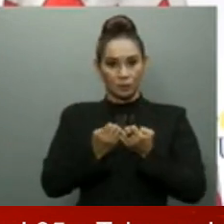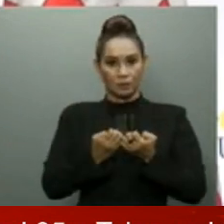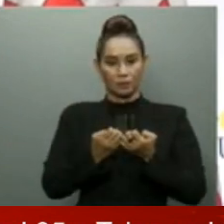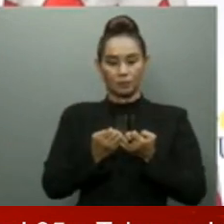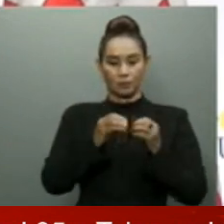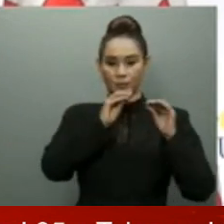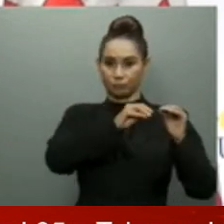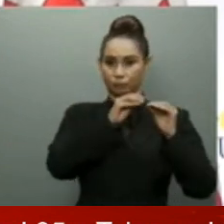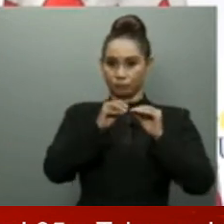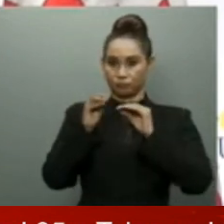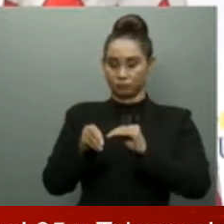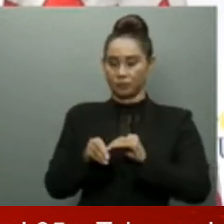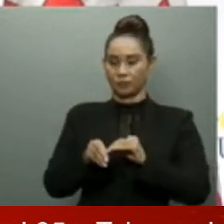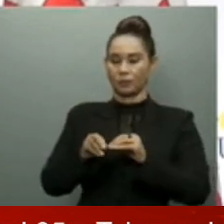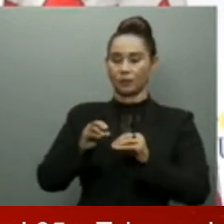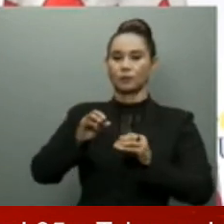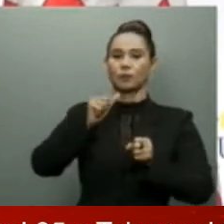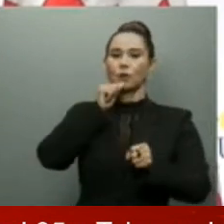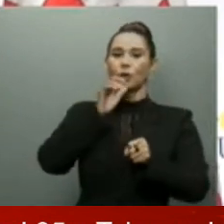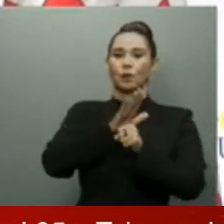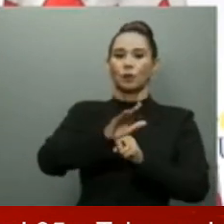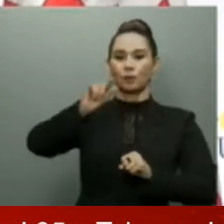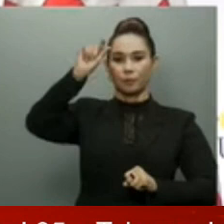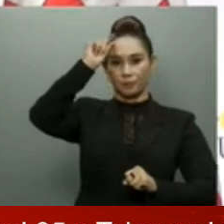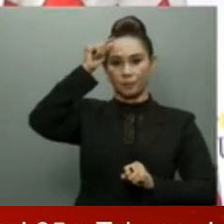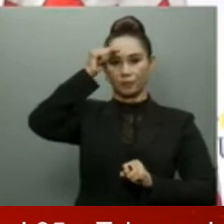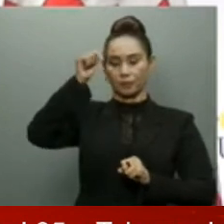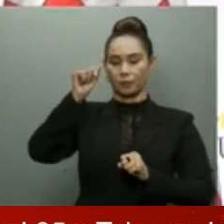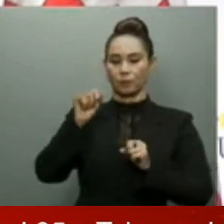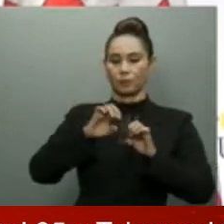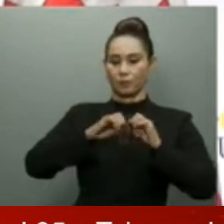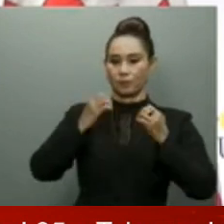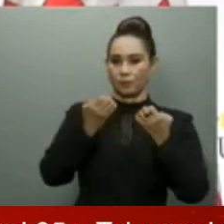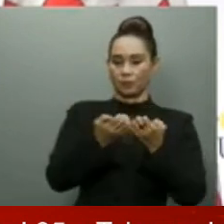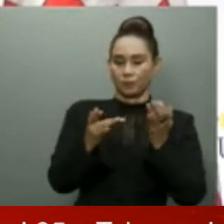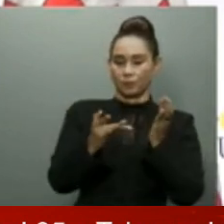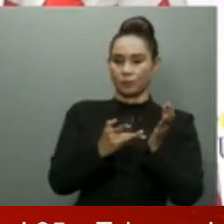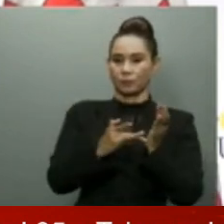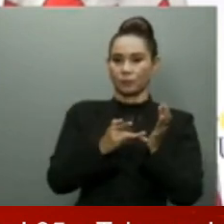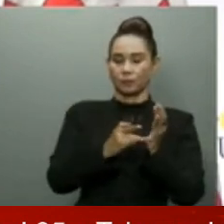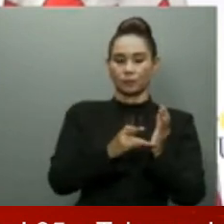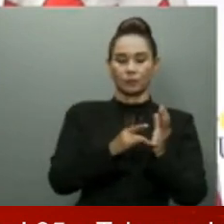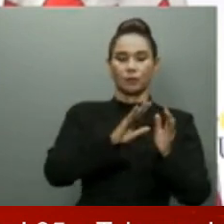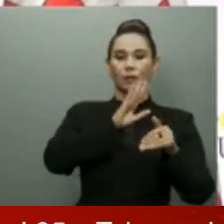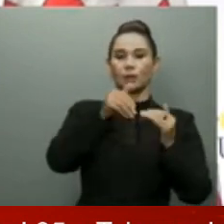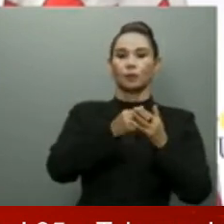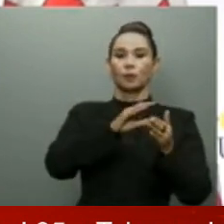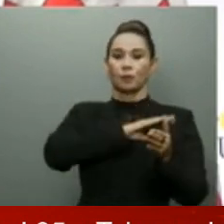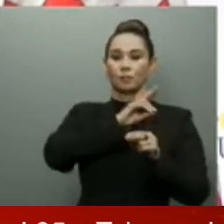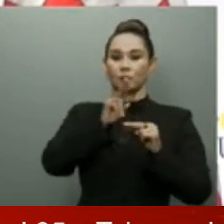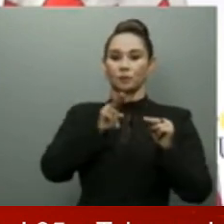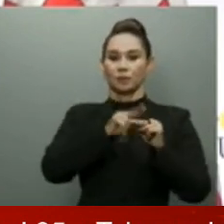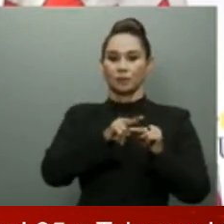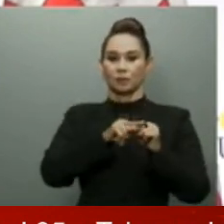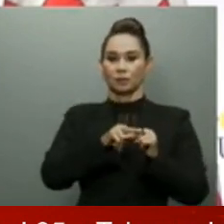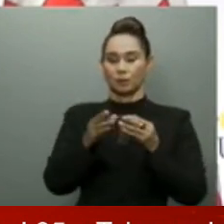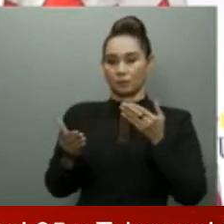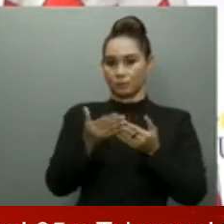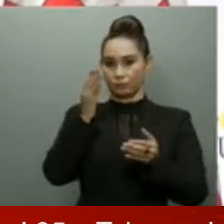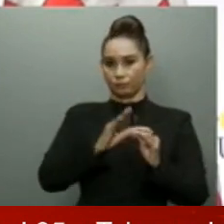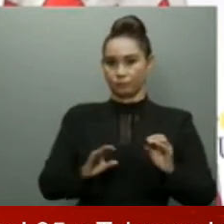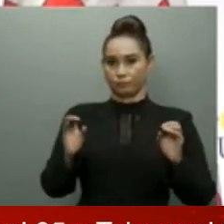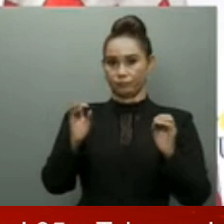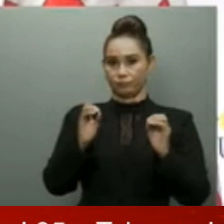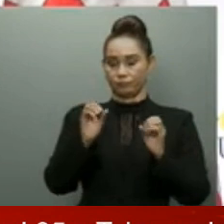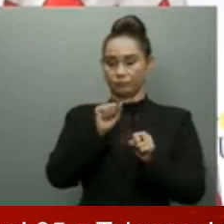hacer una transformación tecnológica y equipar adecuadamente a nuestra Policía Nacional. Por eso, el cambio de